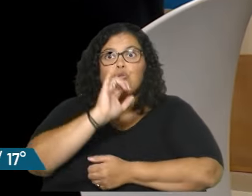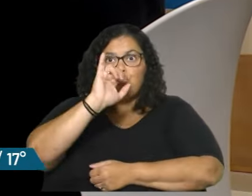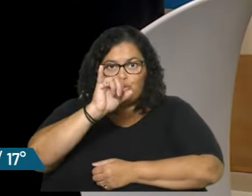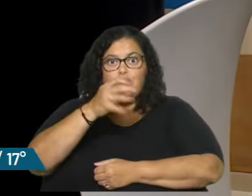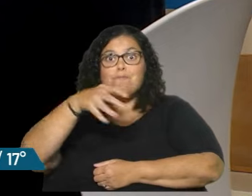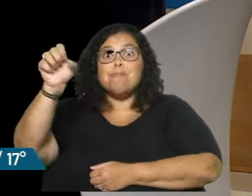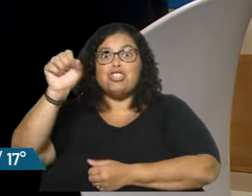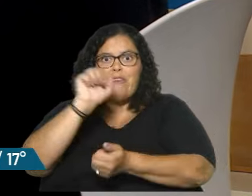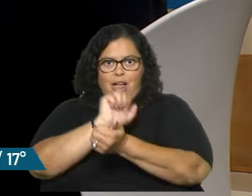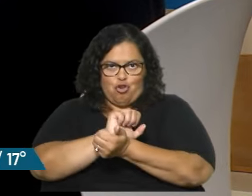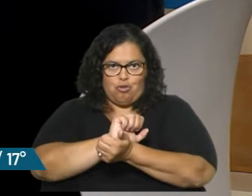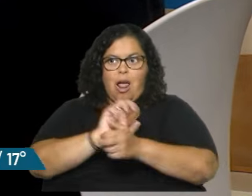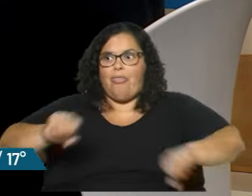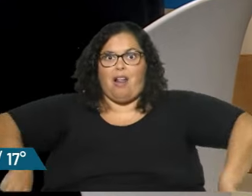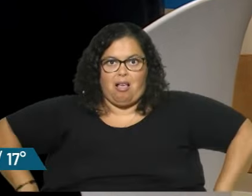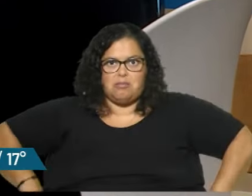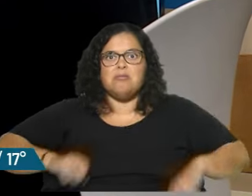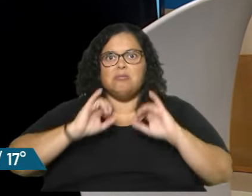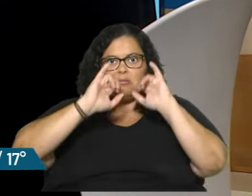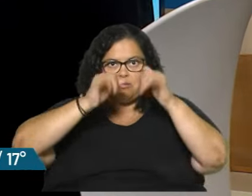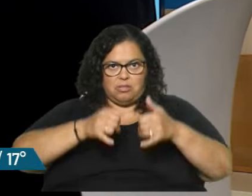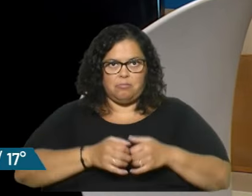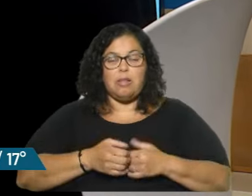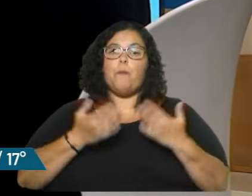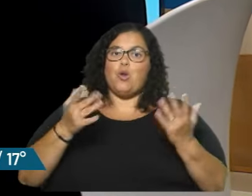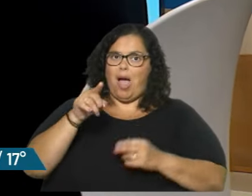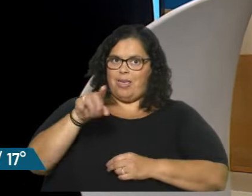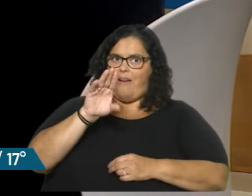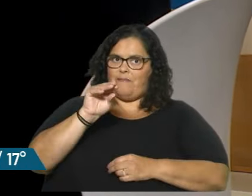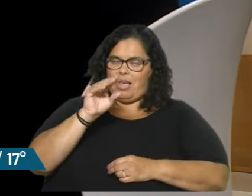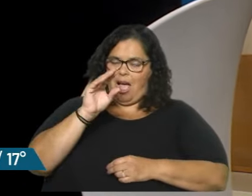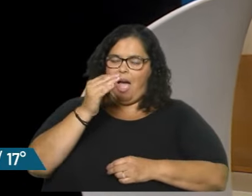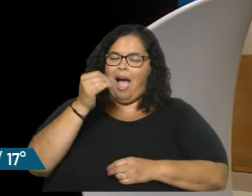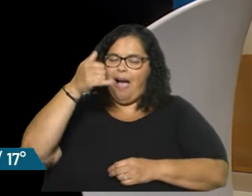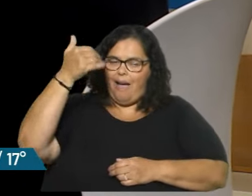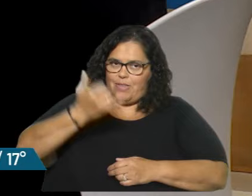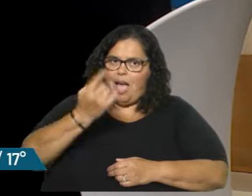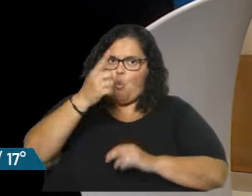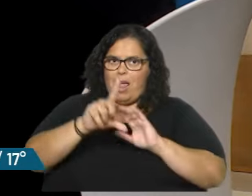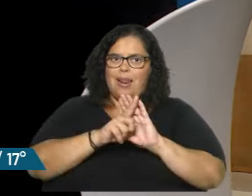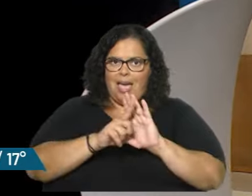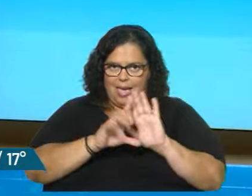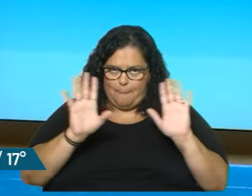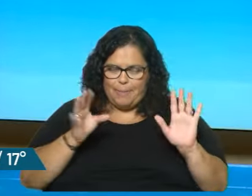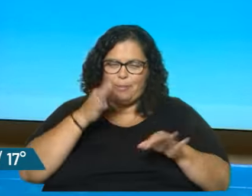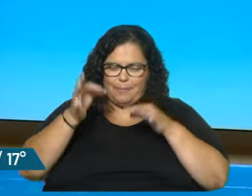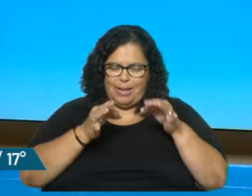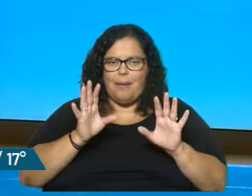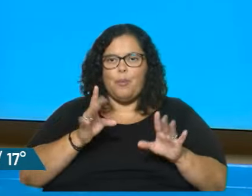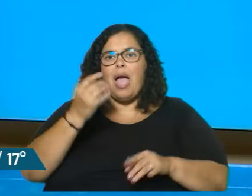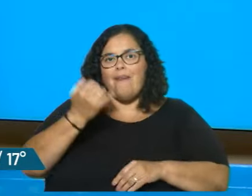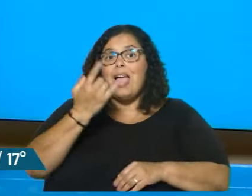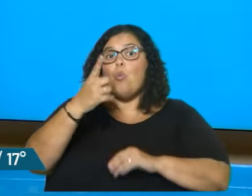al final. Sí, Esposado por detrás, claro. Bueno, había una ley ahí también, dejemos aclararlo porque si no parece que... Había una ley allí, me acuerdo,